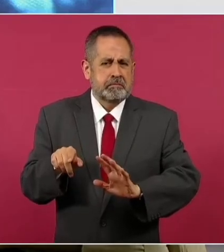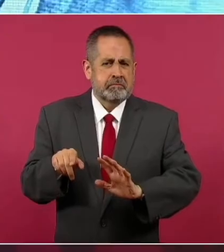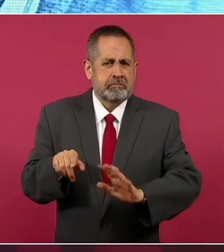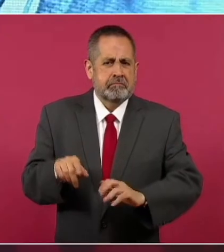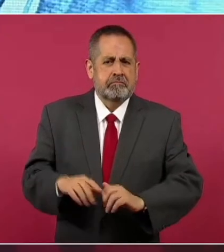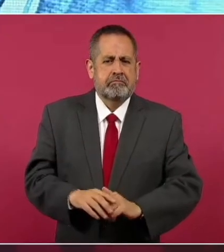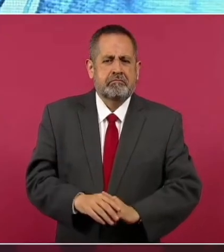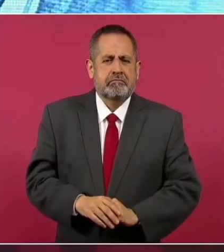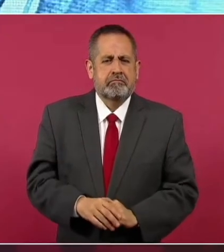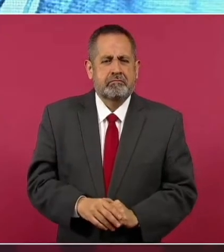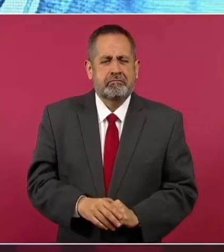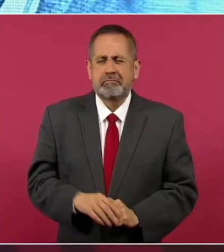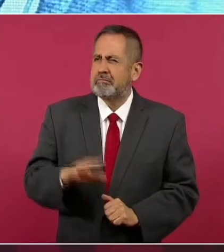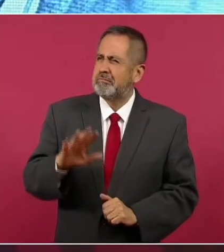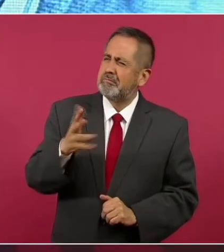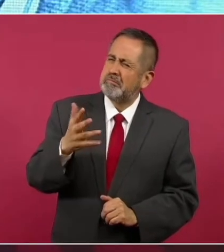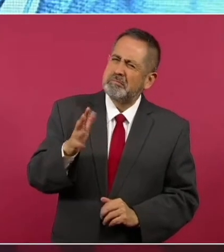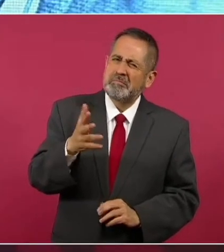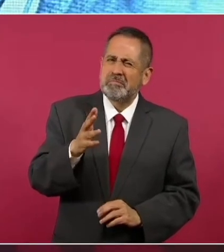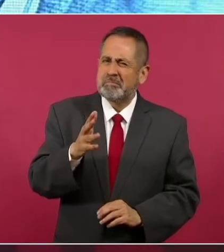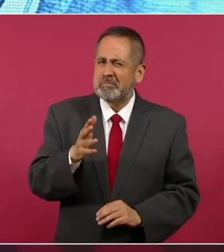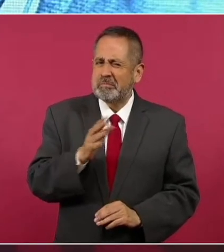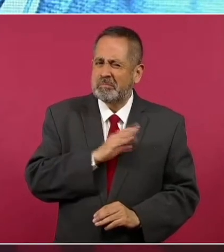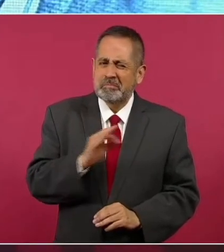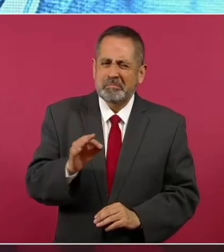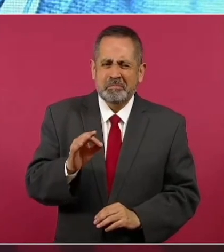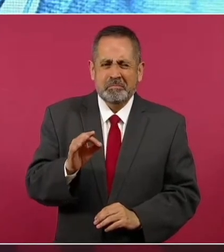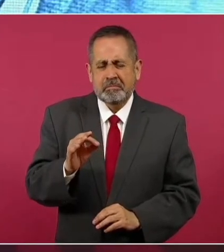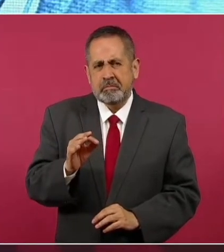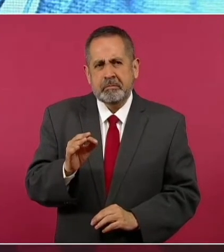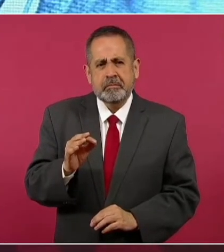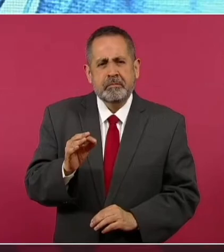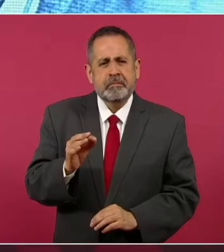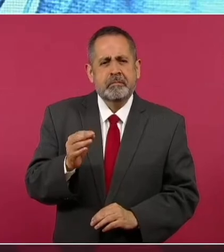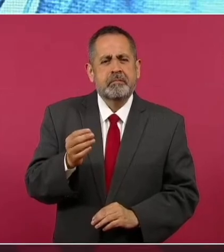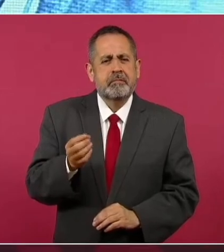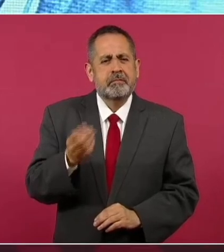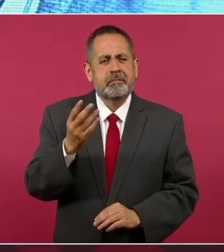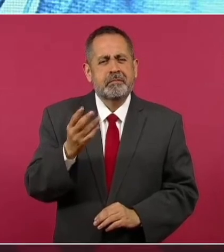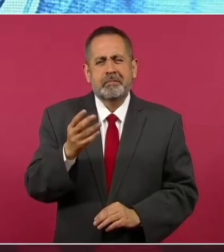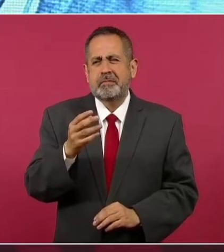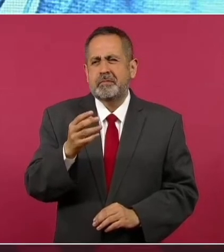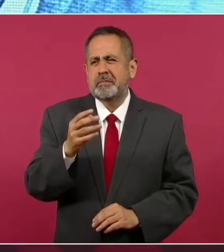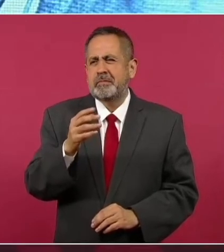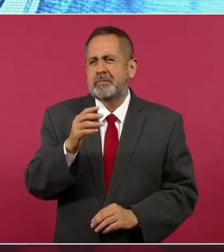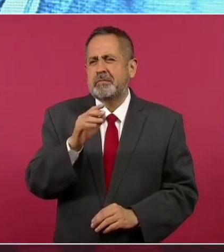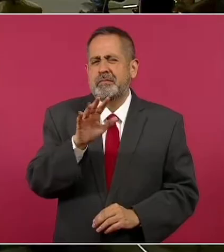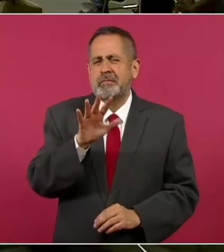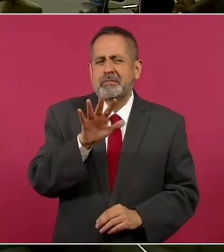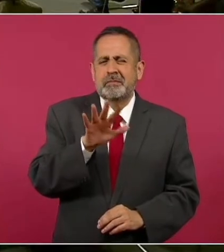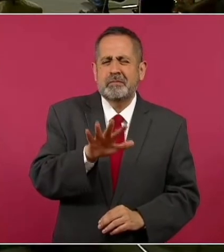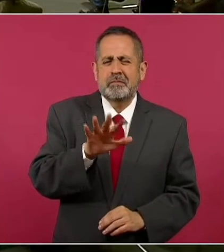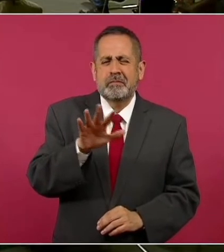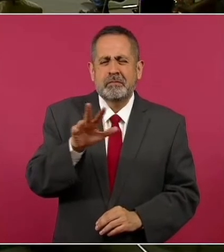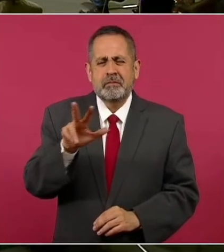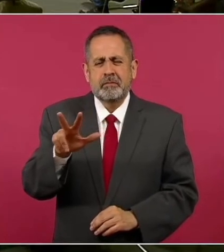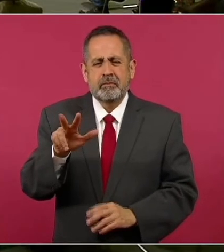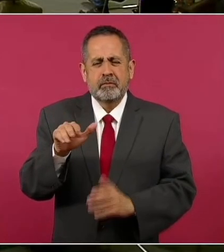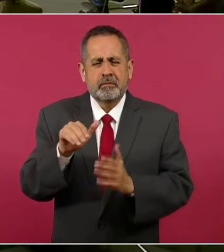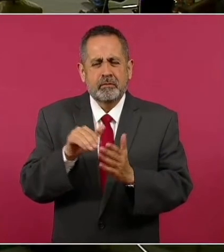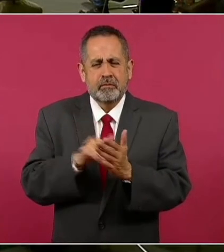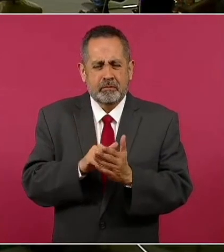Van a dar como en cincuenta y ocho mil